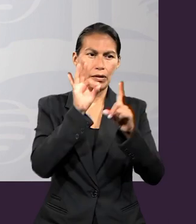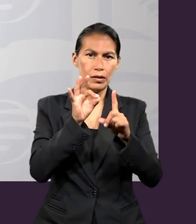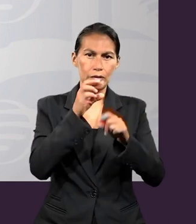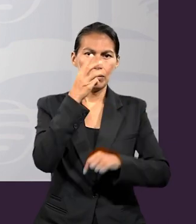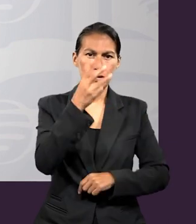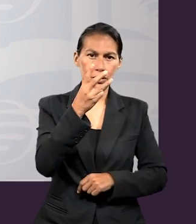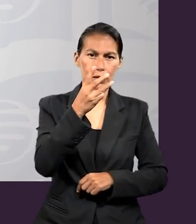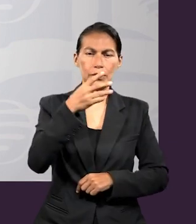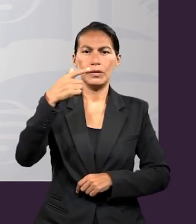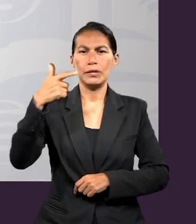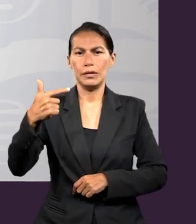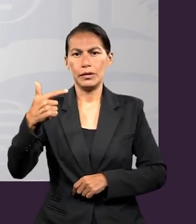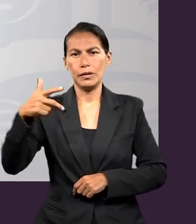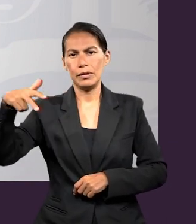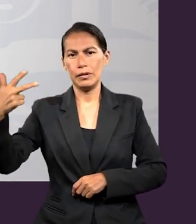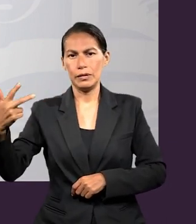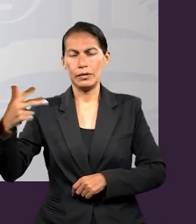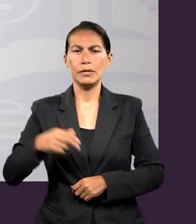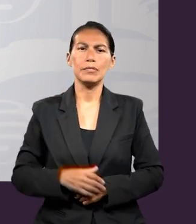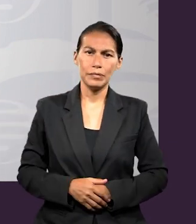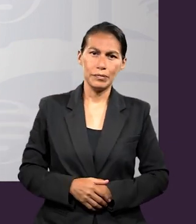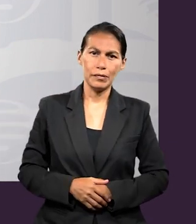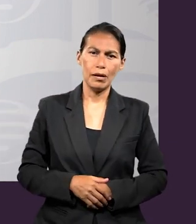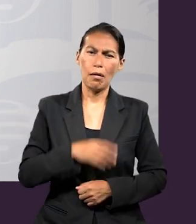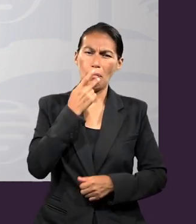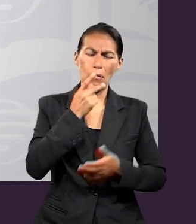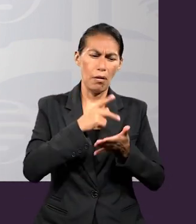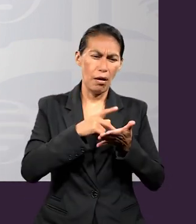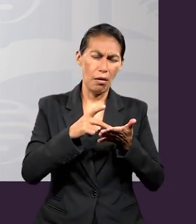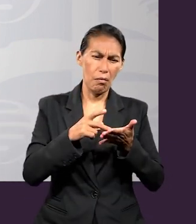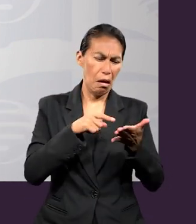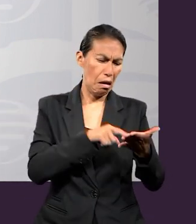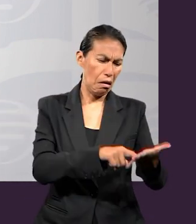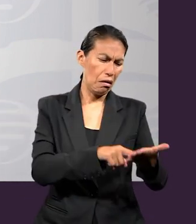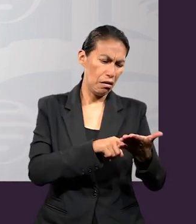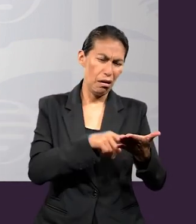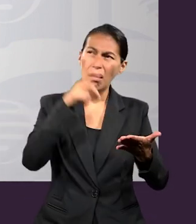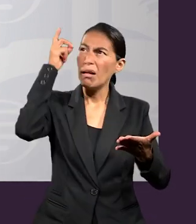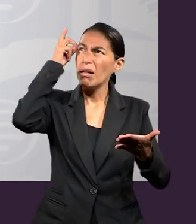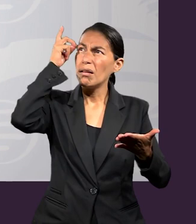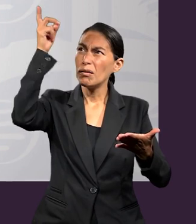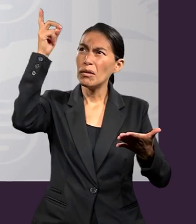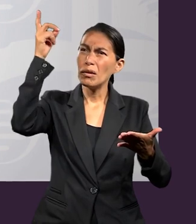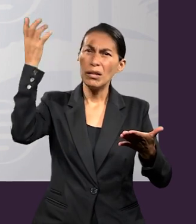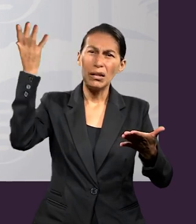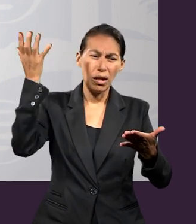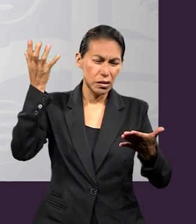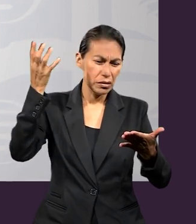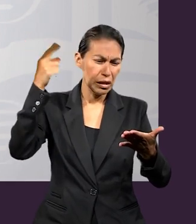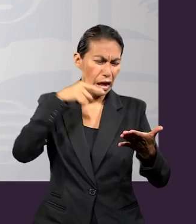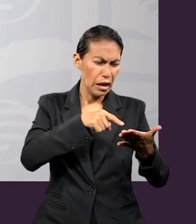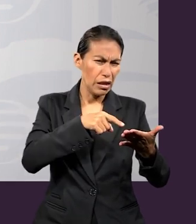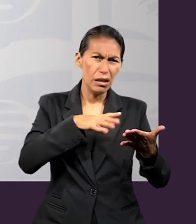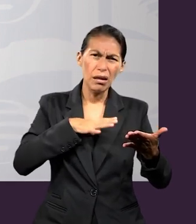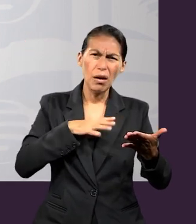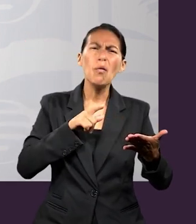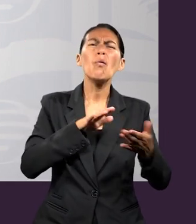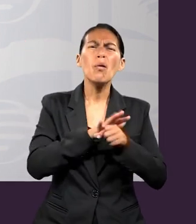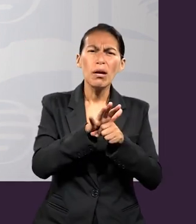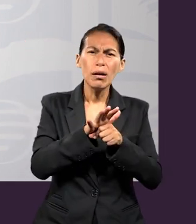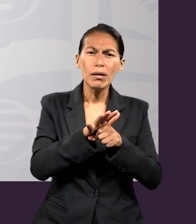¿qué dice Pablo acerca de Dios y de las acciones de Dios en Efesios capítulo 3, versículo 7 al